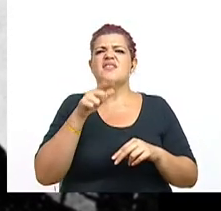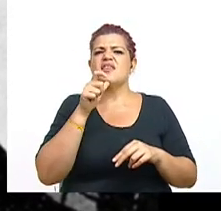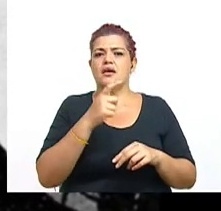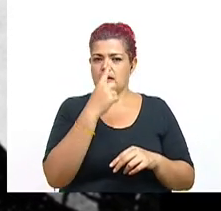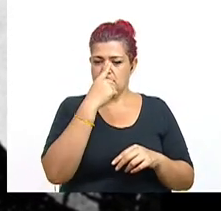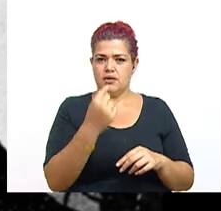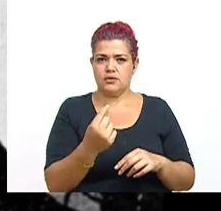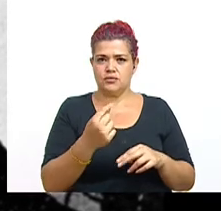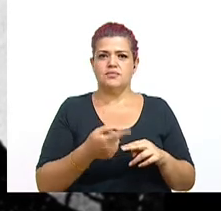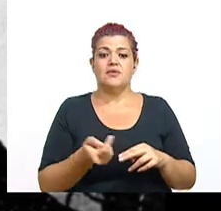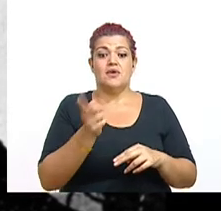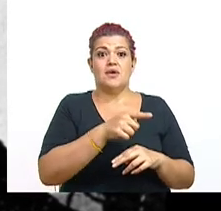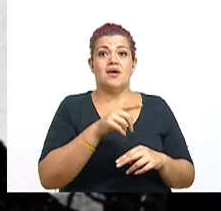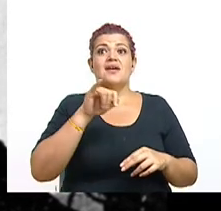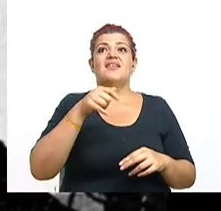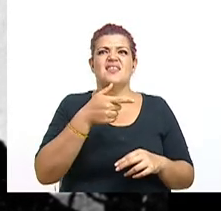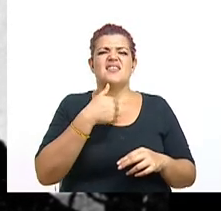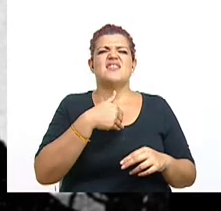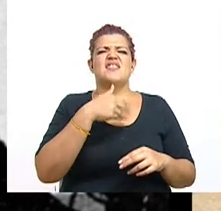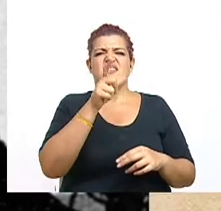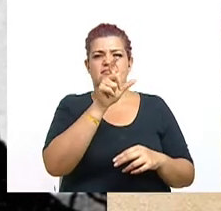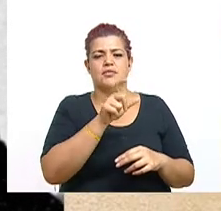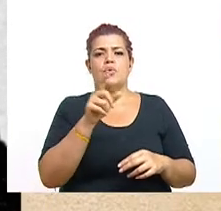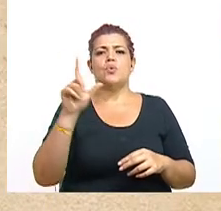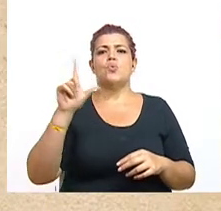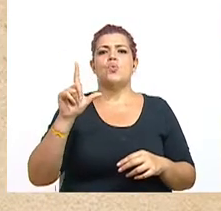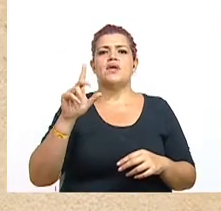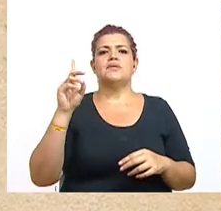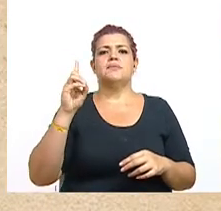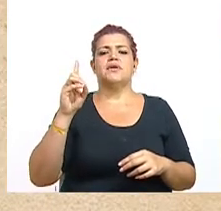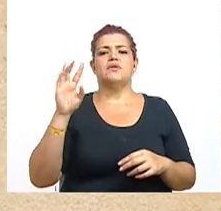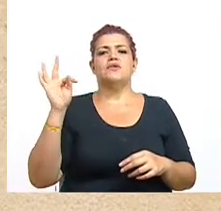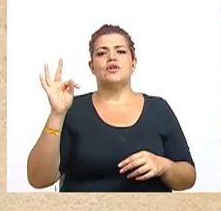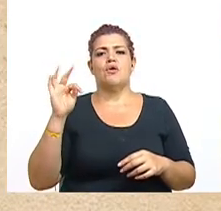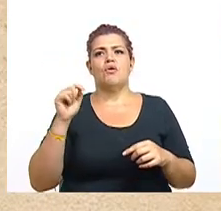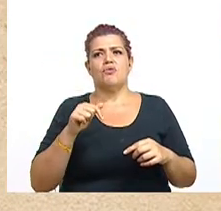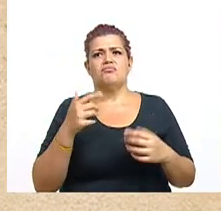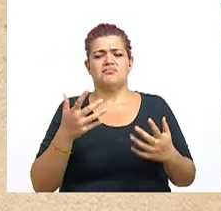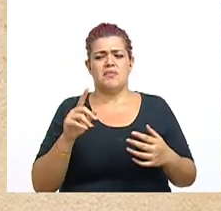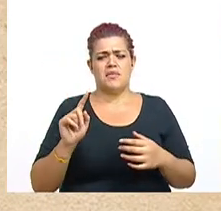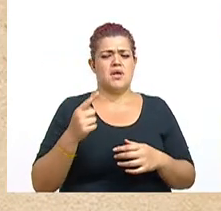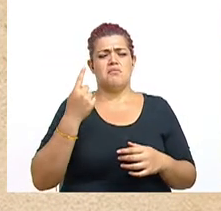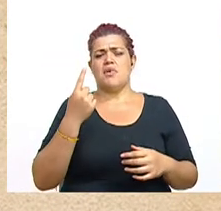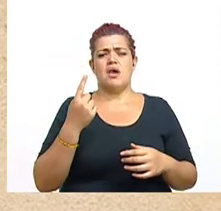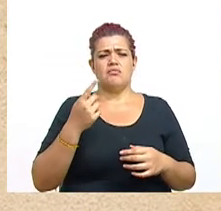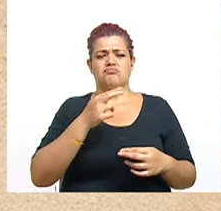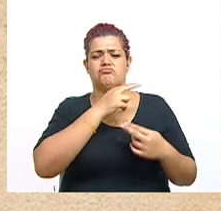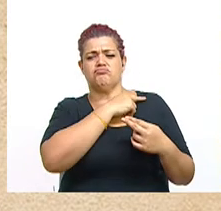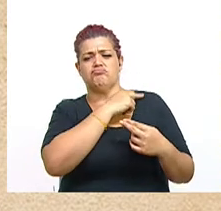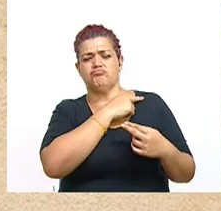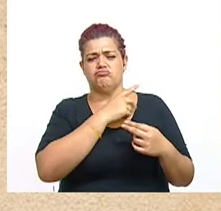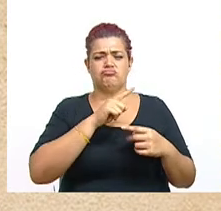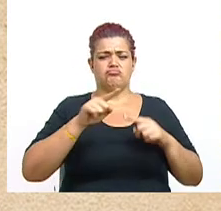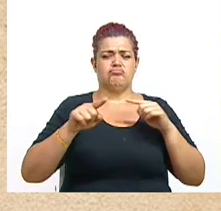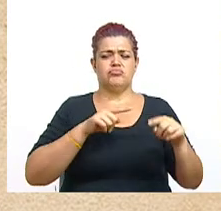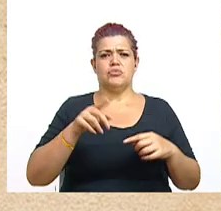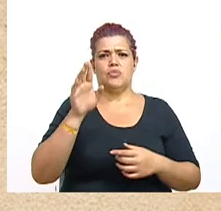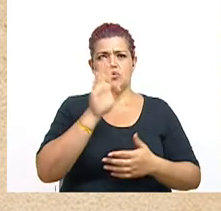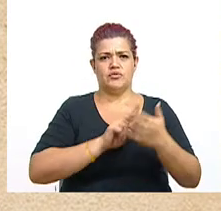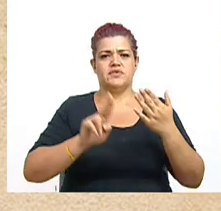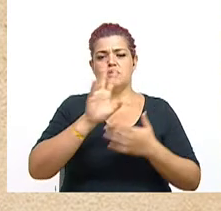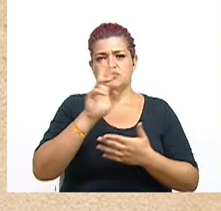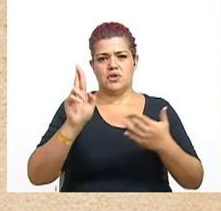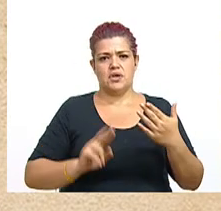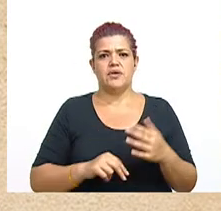Calderón Guardia. Y el que está de pie, Luis Demetrio Tinoco, primer rector de la UCR.